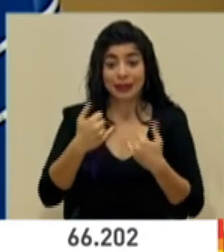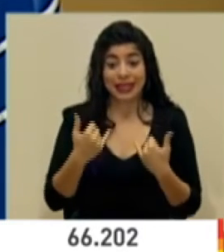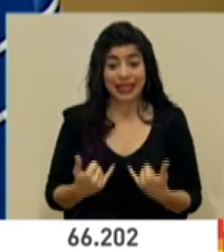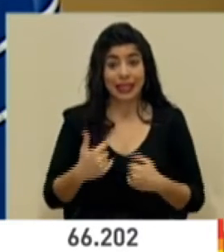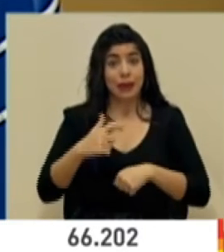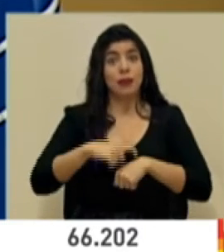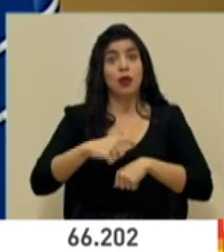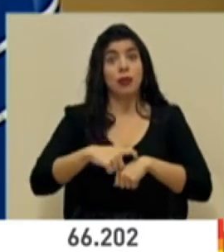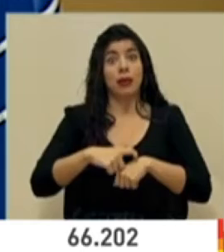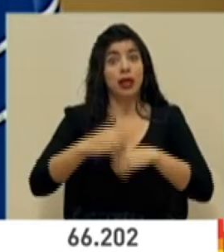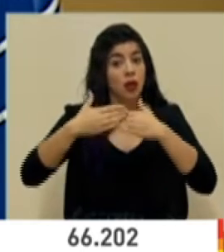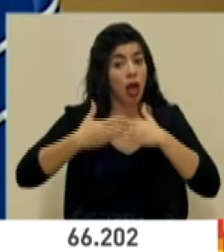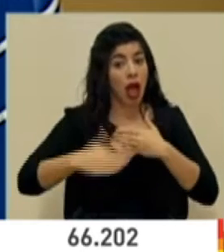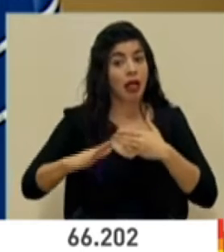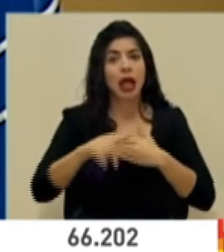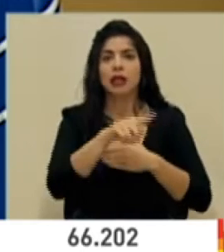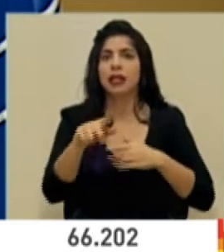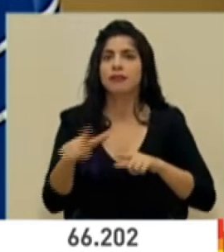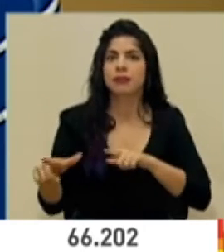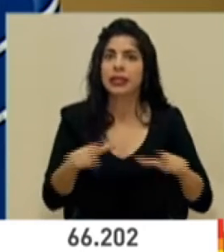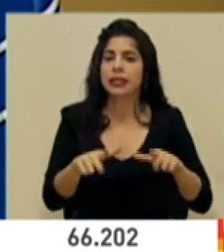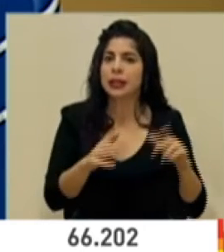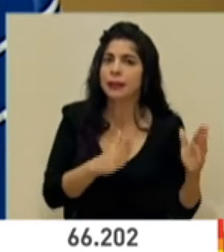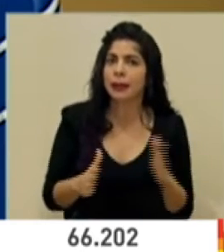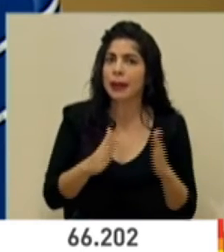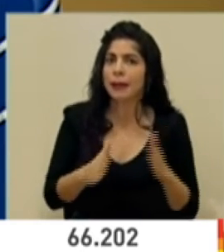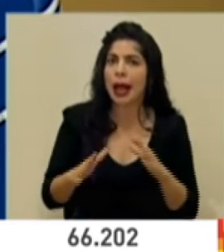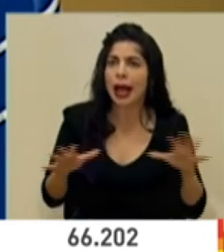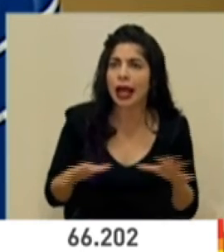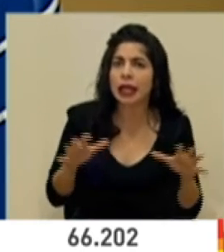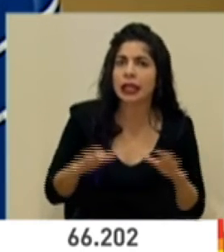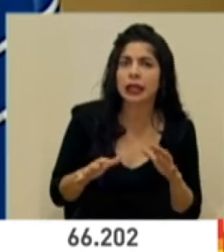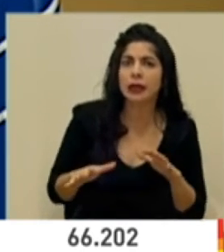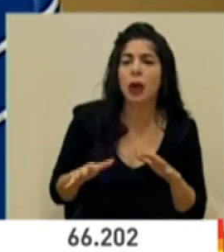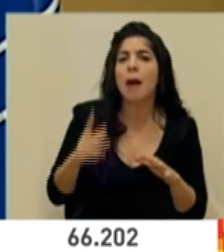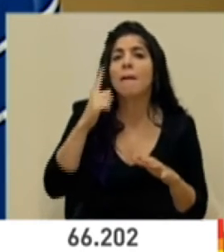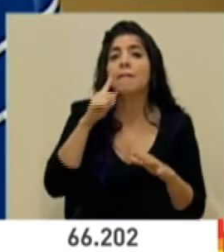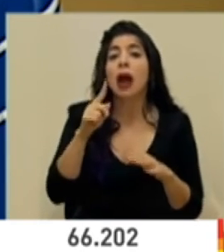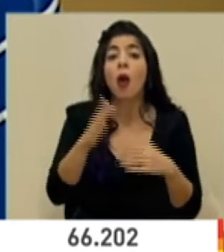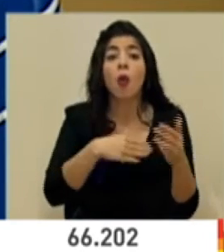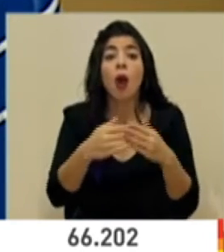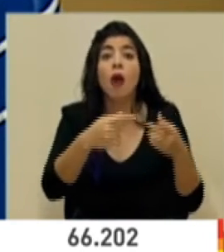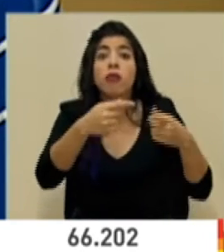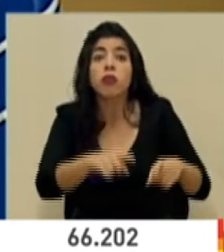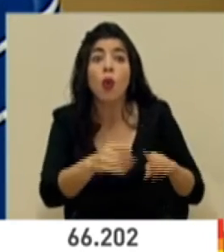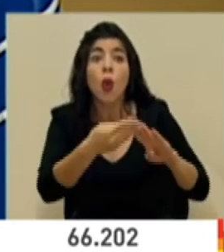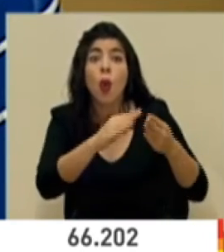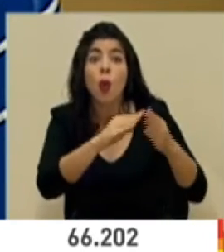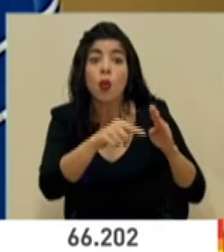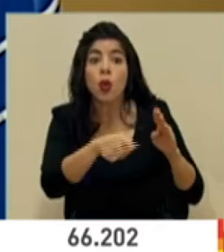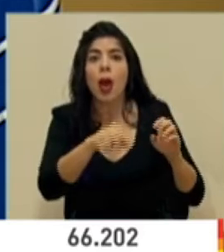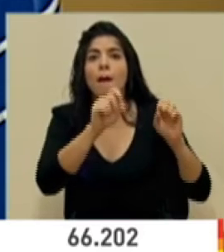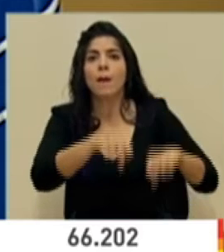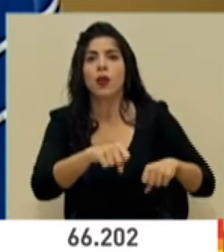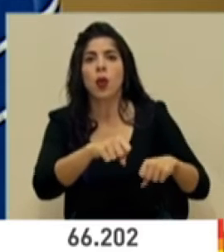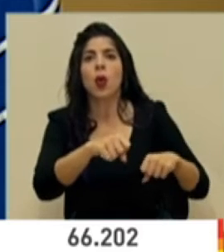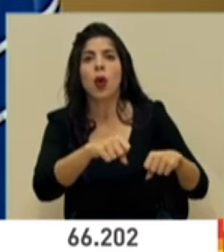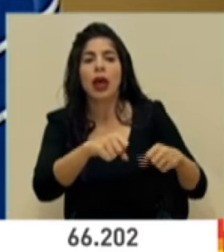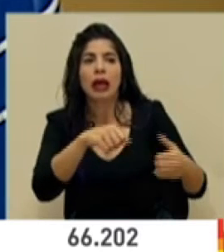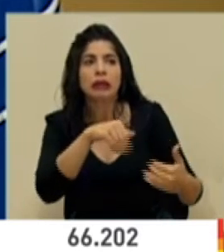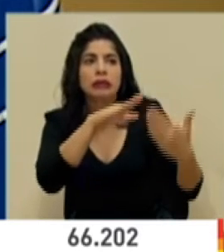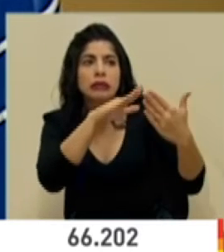este momento se mantengan activos, preparados para enfrentar en sus comunidades las condiciones por